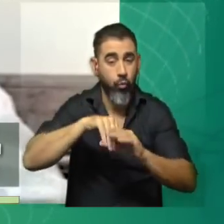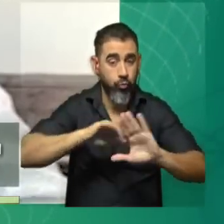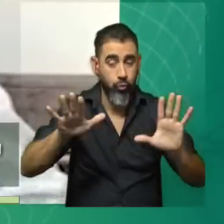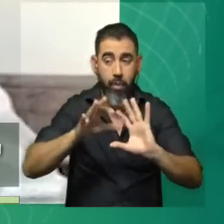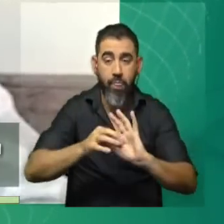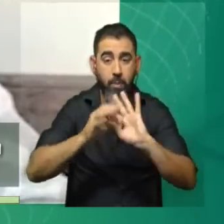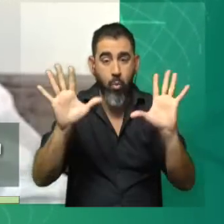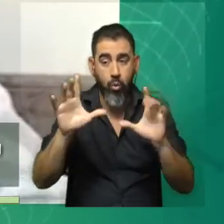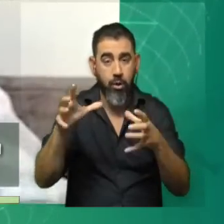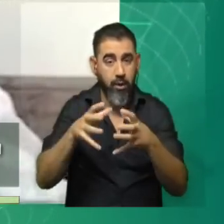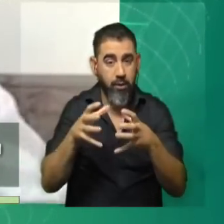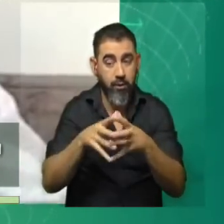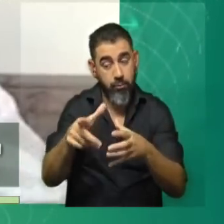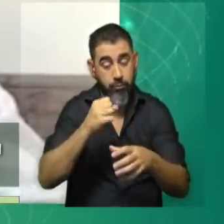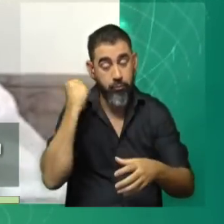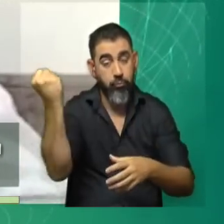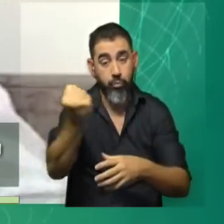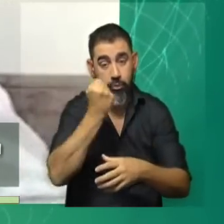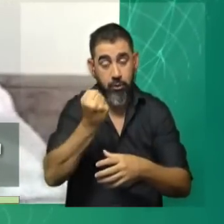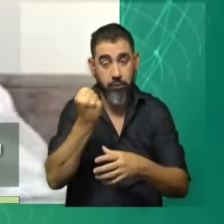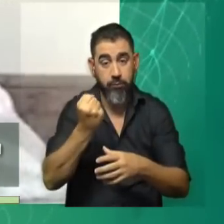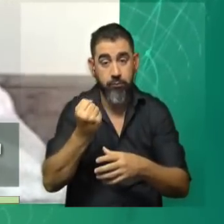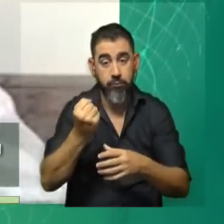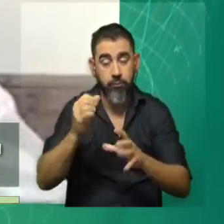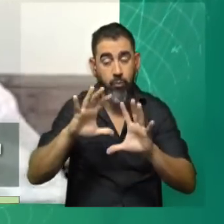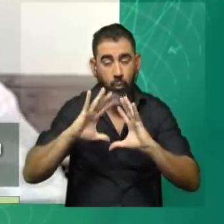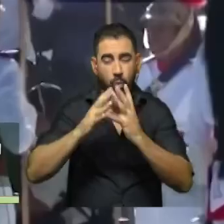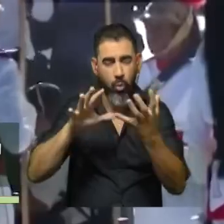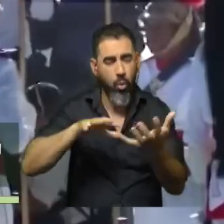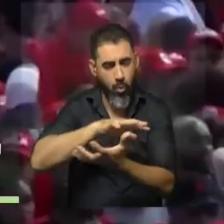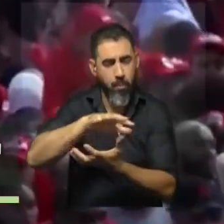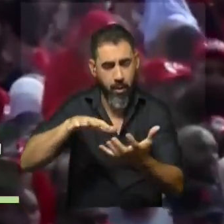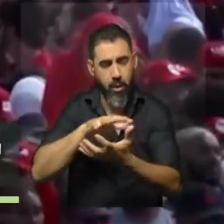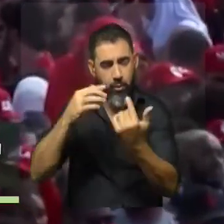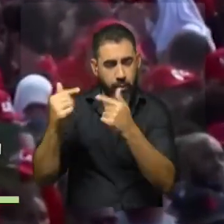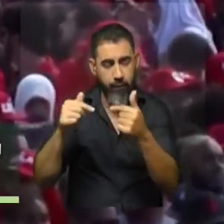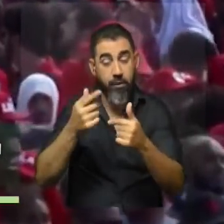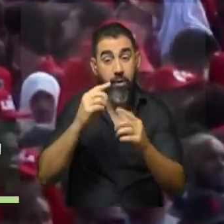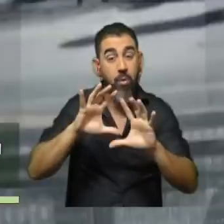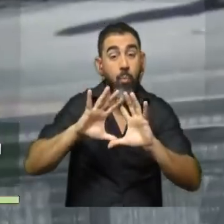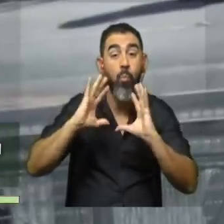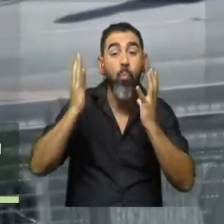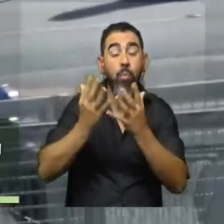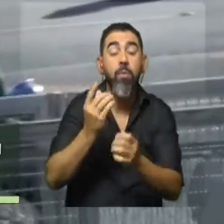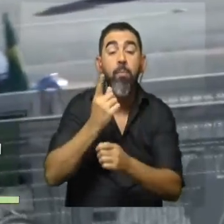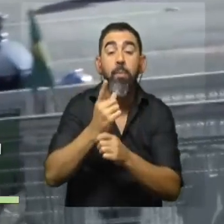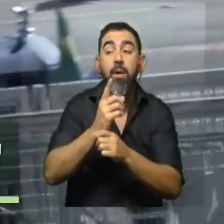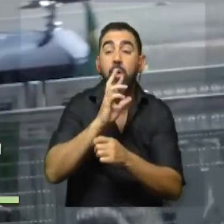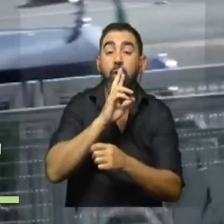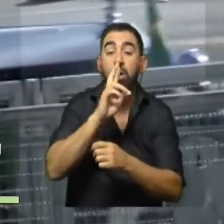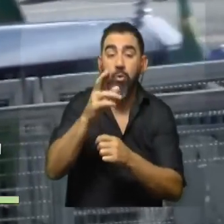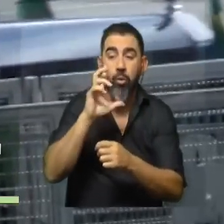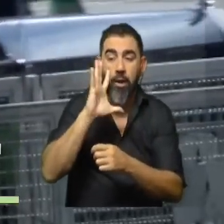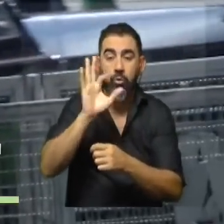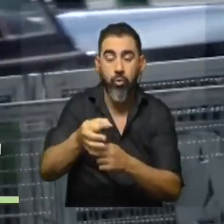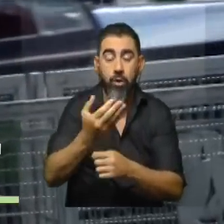democracias. Y esto es muy importante, repito, en un mundo tan complejo. Y hablando de mundo, ese quizás es el primer resultado que vamos a ver